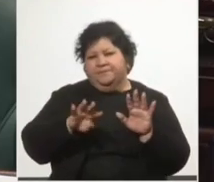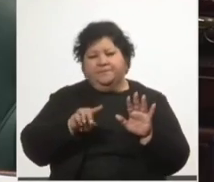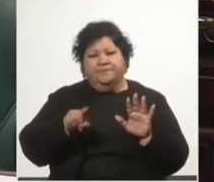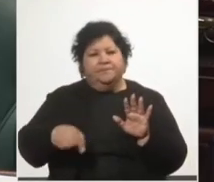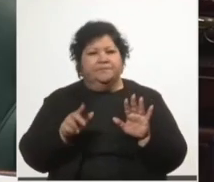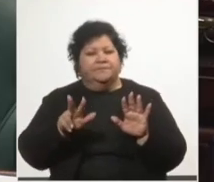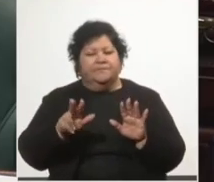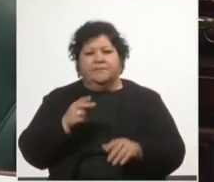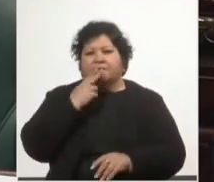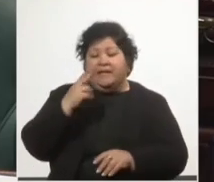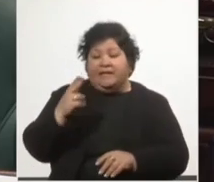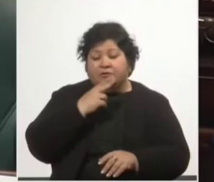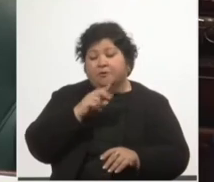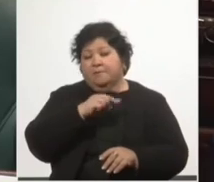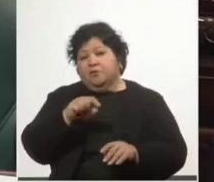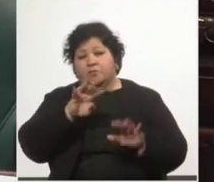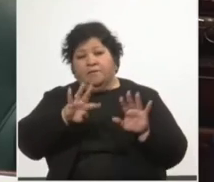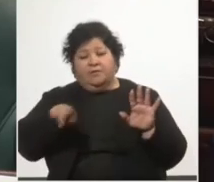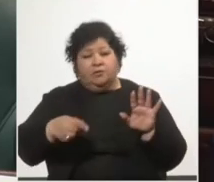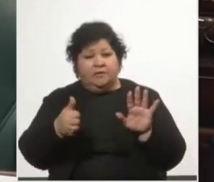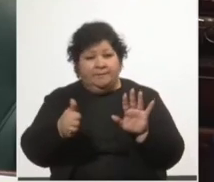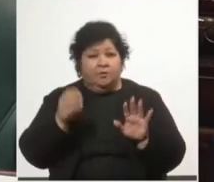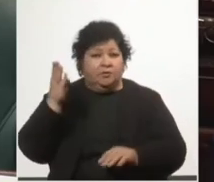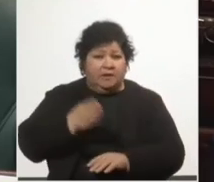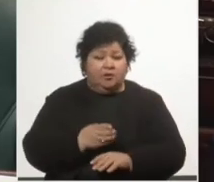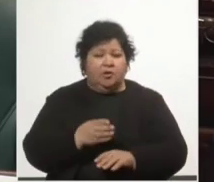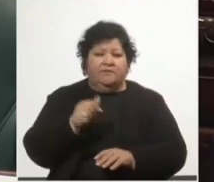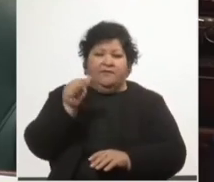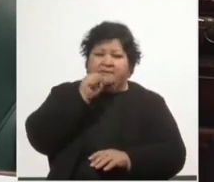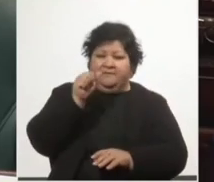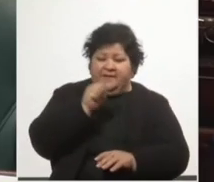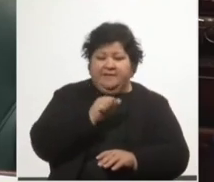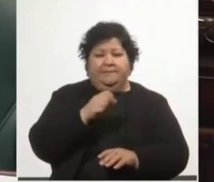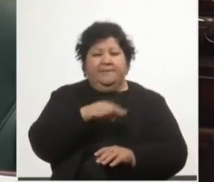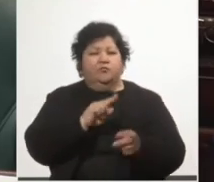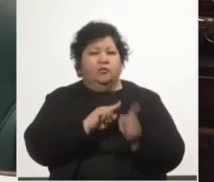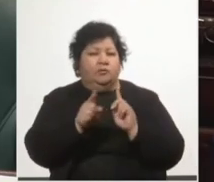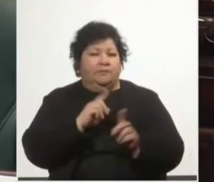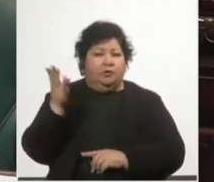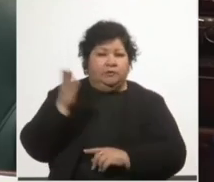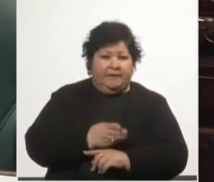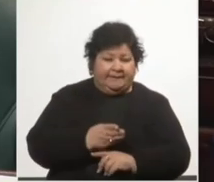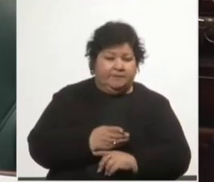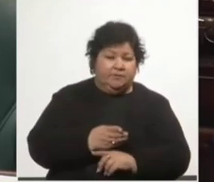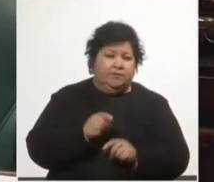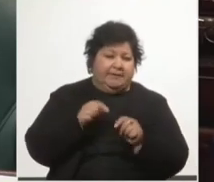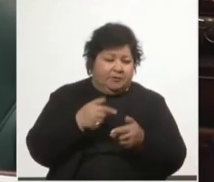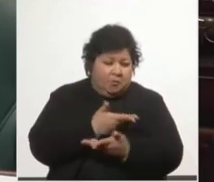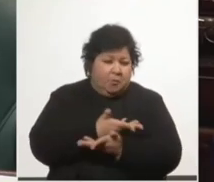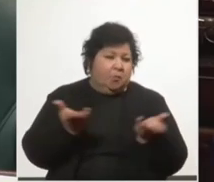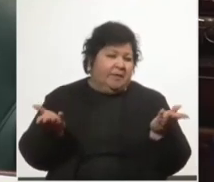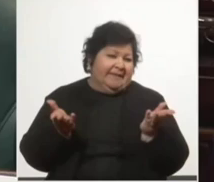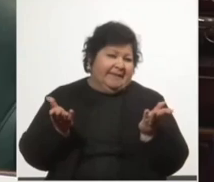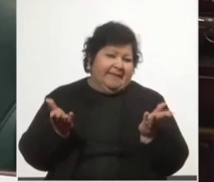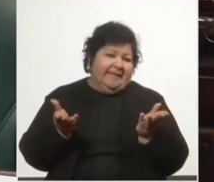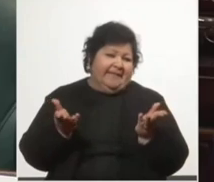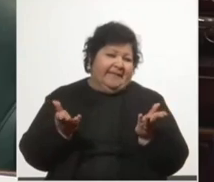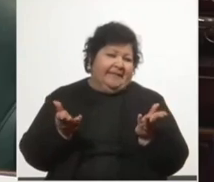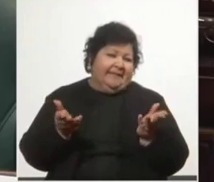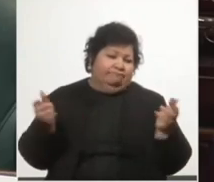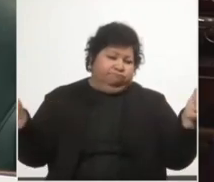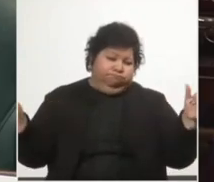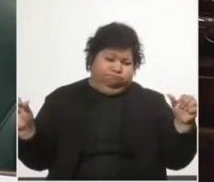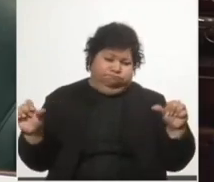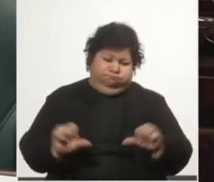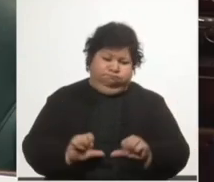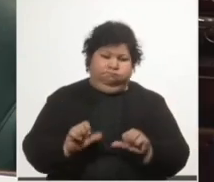cigarrillos, menos 9,6%, bebidas, menos 11%. Este es el reflejo de la caída del ingreso de los hogares,